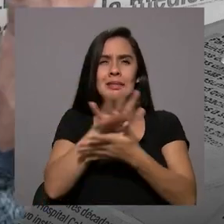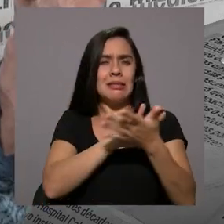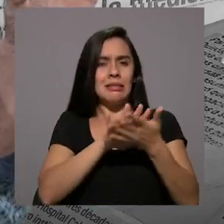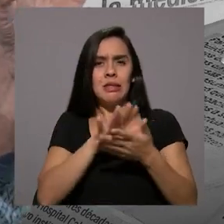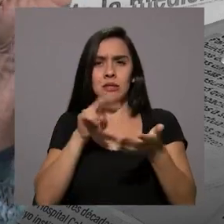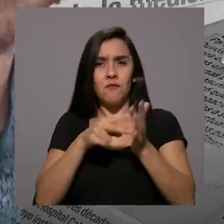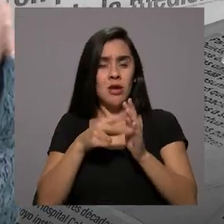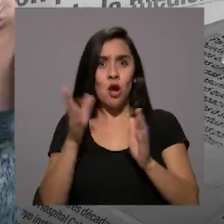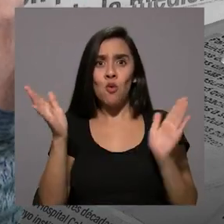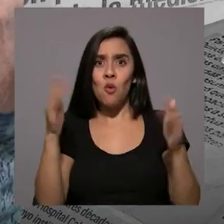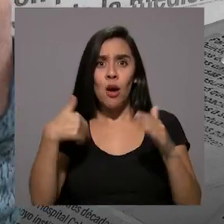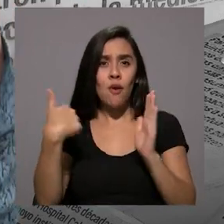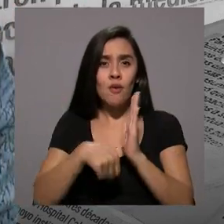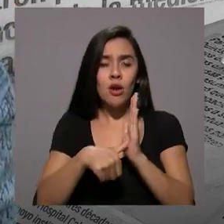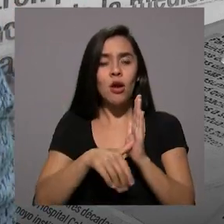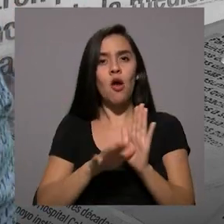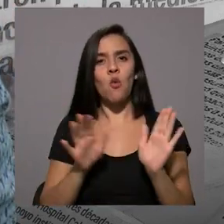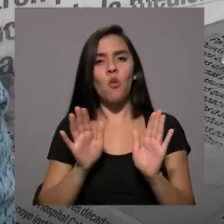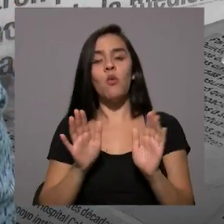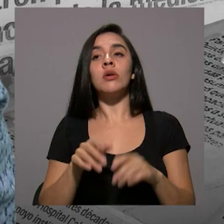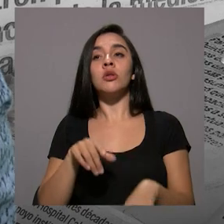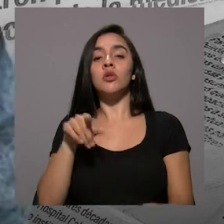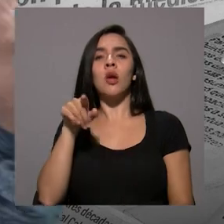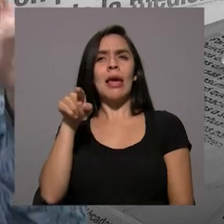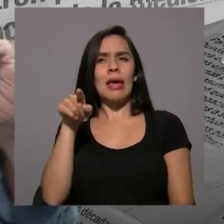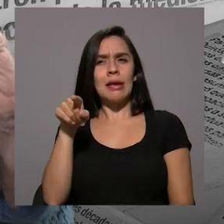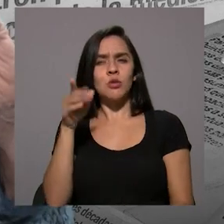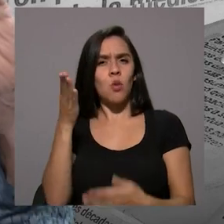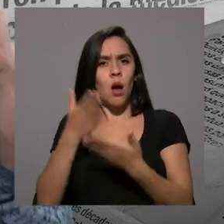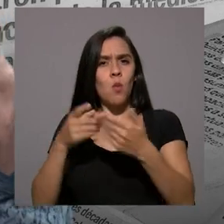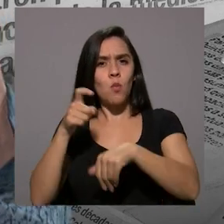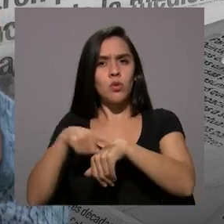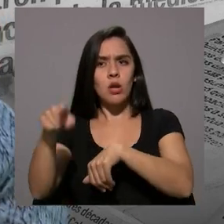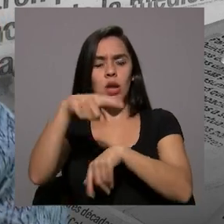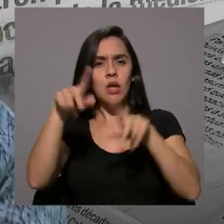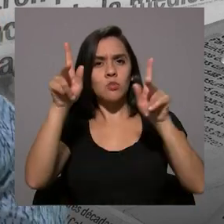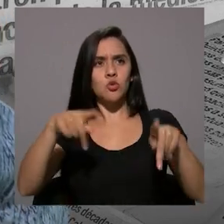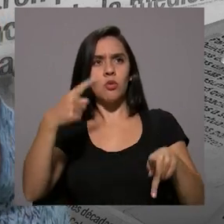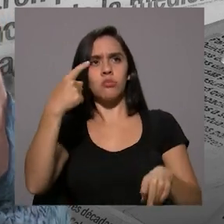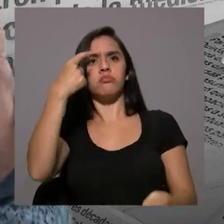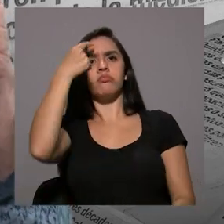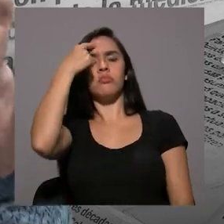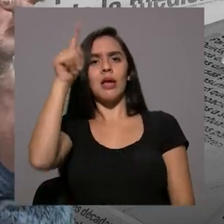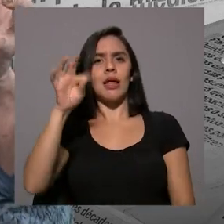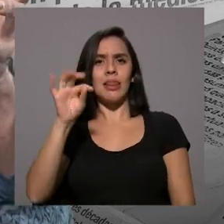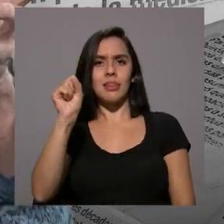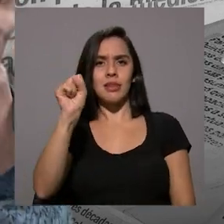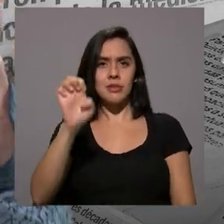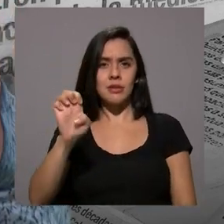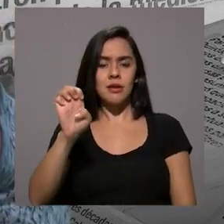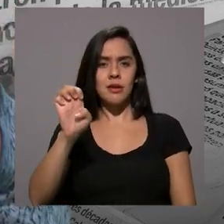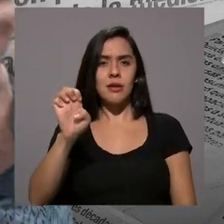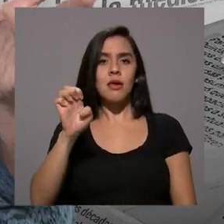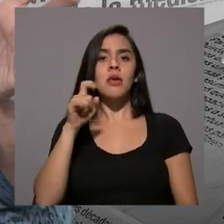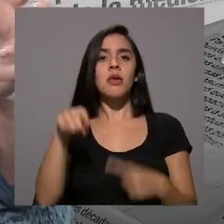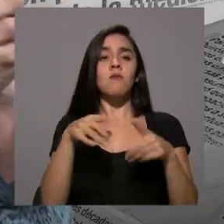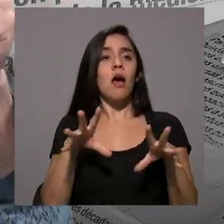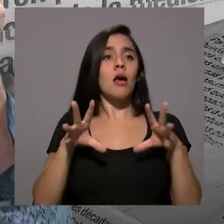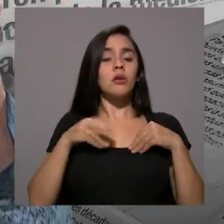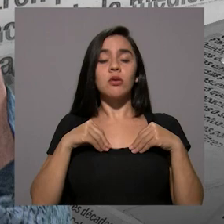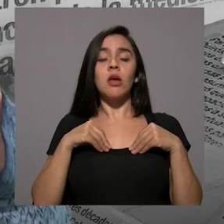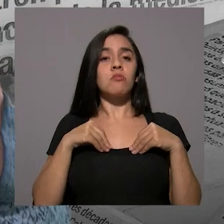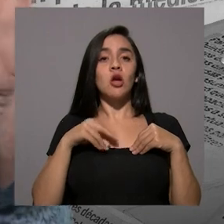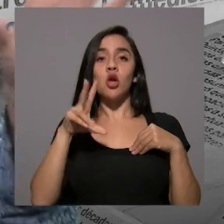no iban a haber elecciones. Yo no sé si eso en algún momento la gente sintió como que el tribunal lo iba a